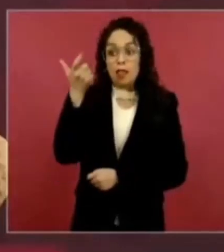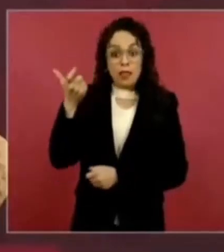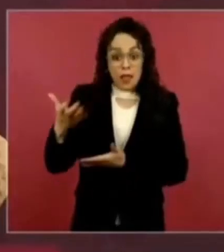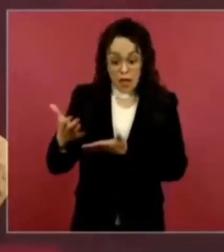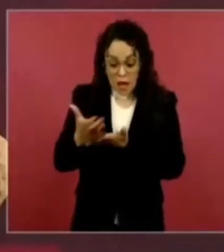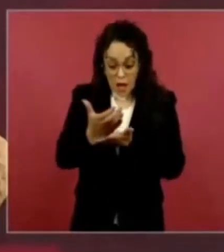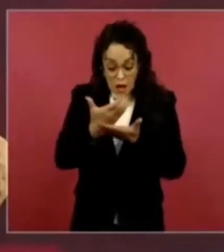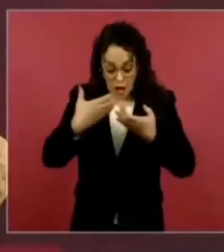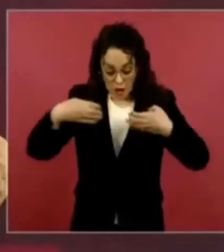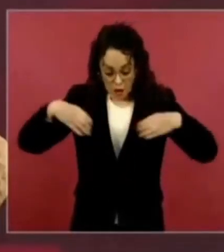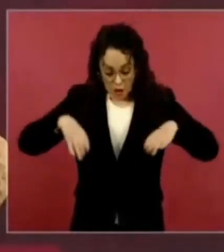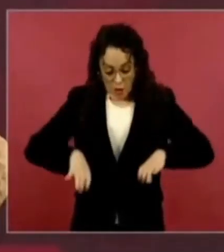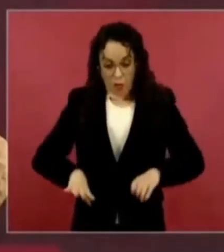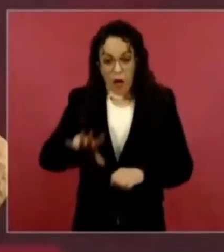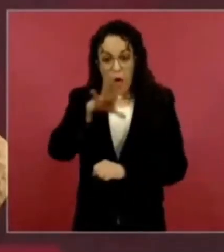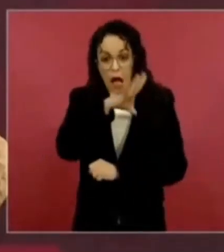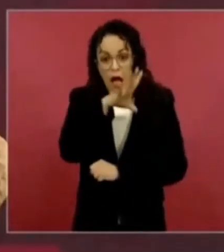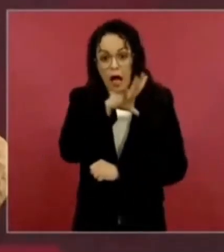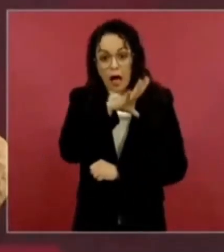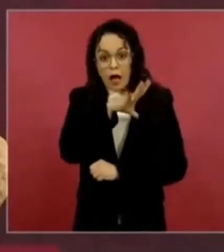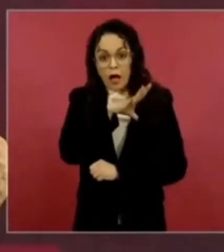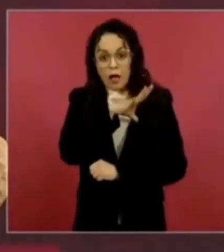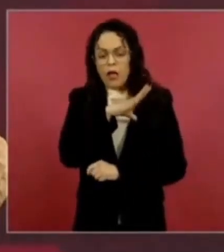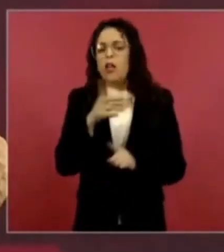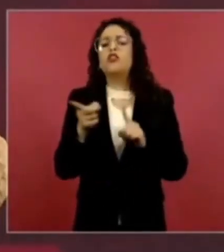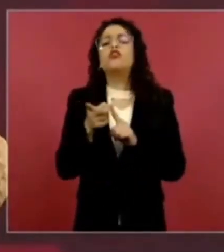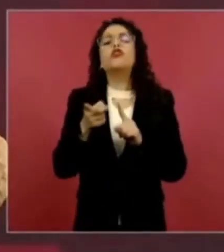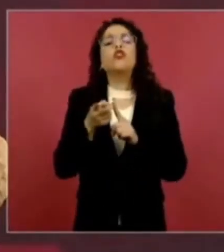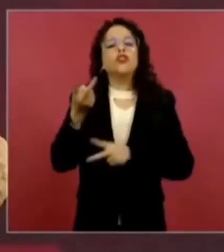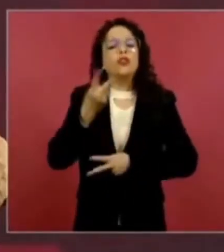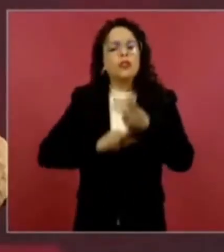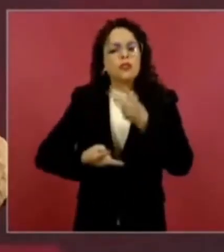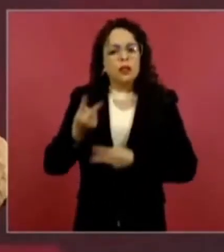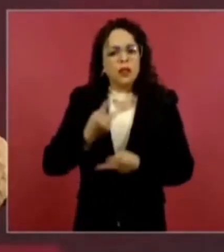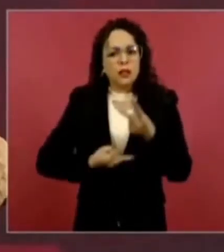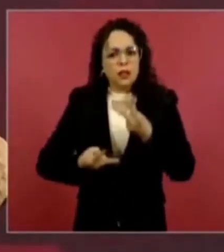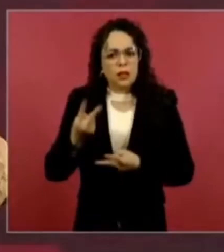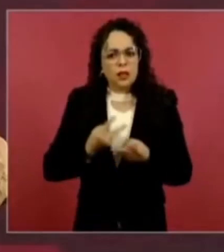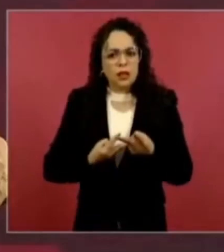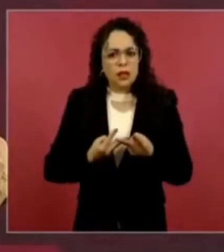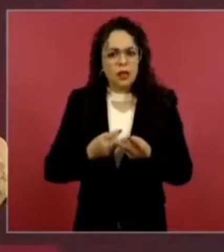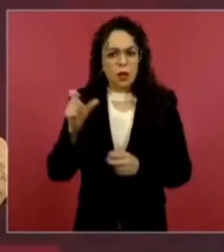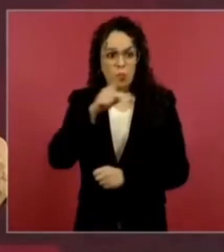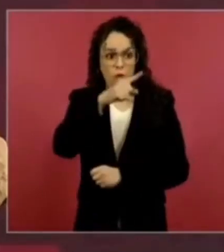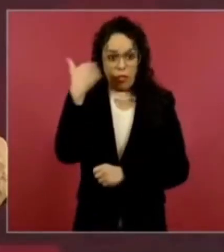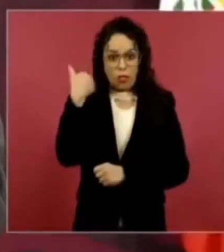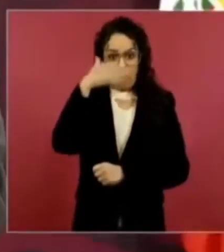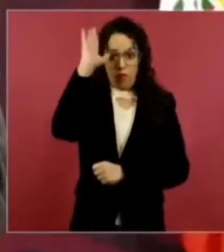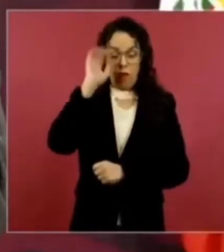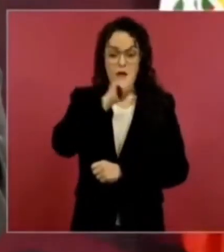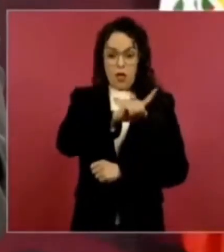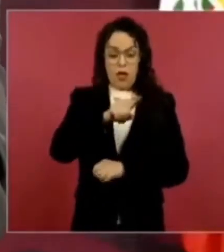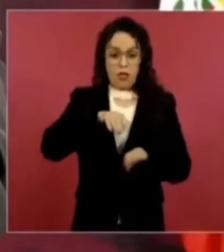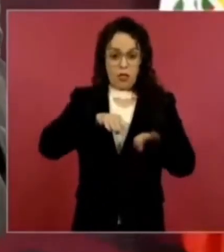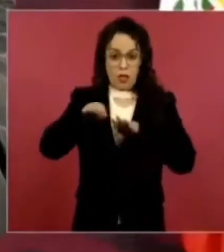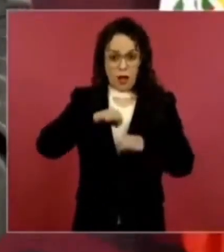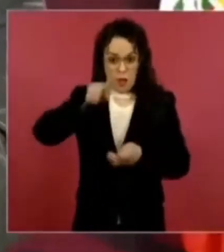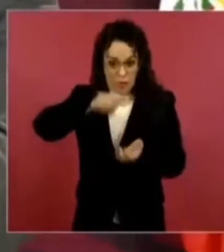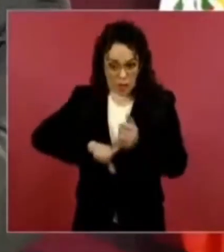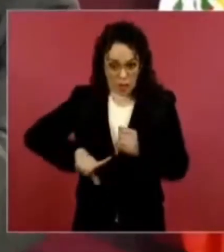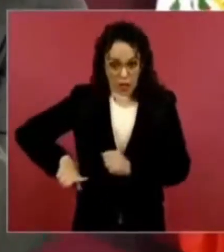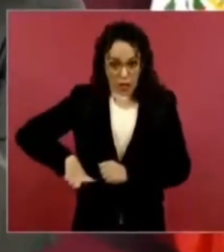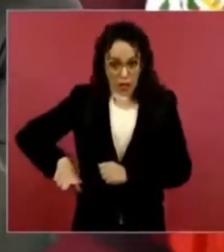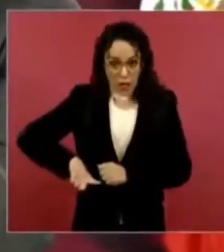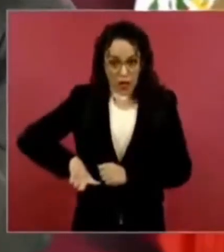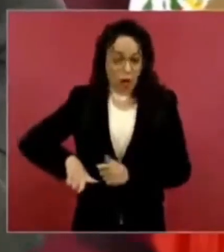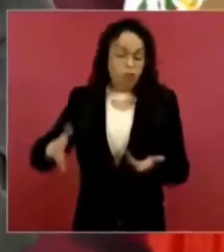hecho mientras fue funcionario público. Ahora sí que,